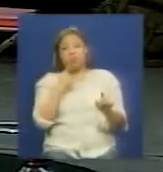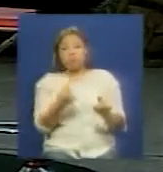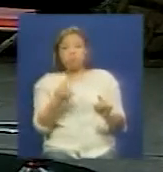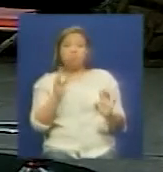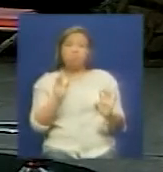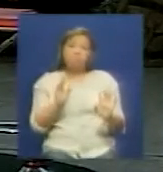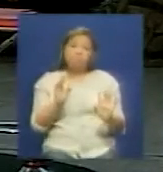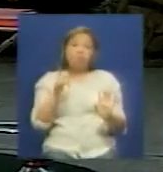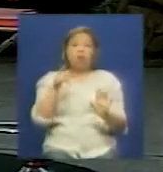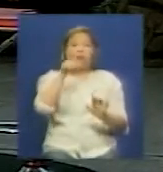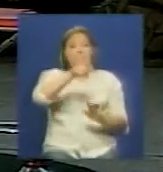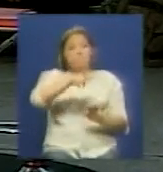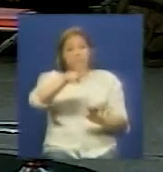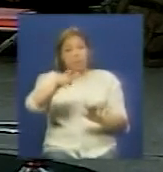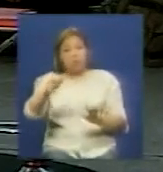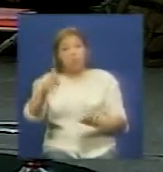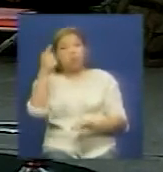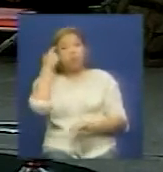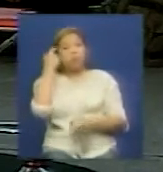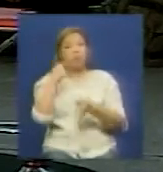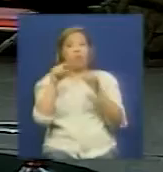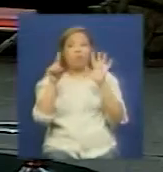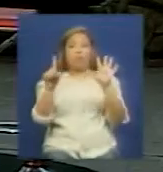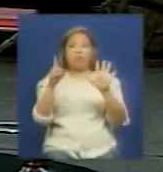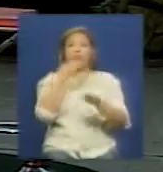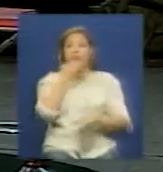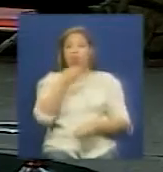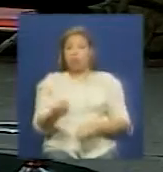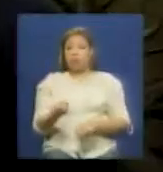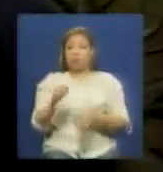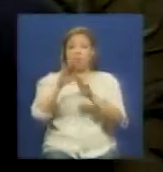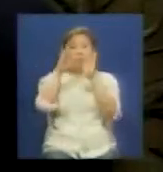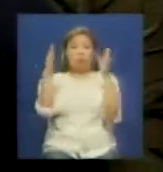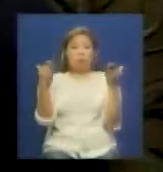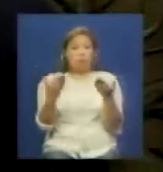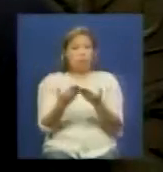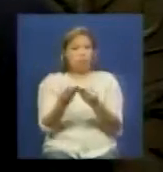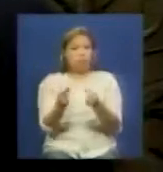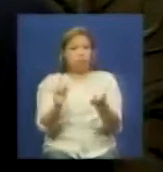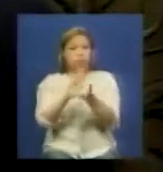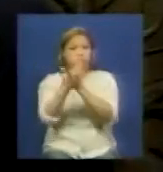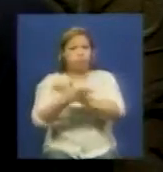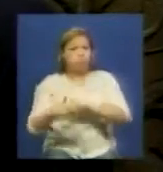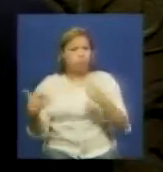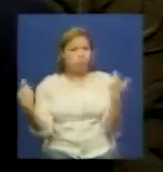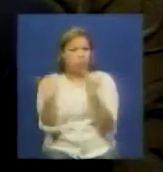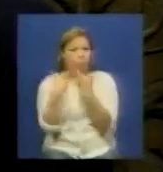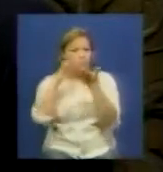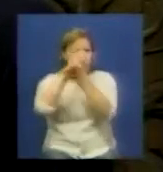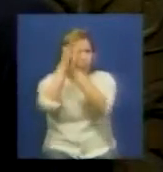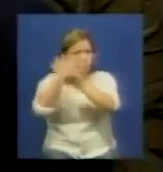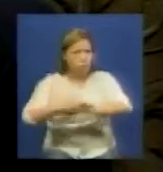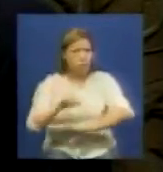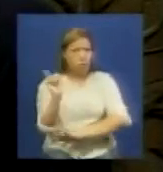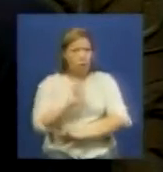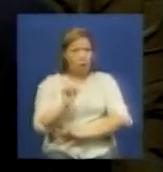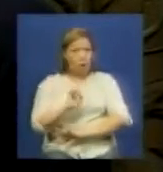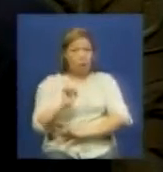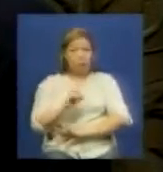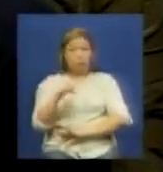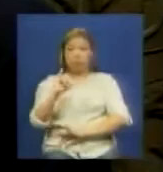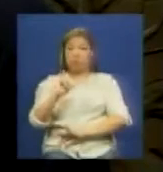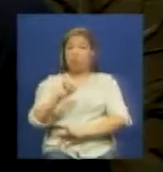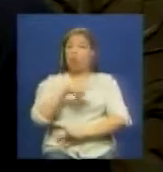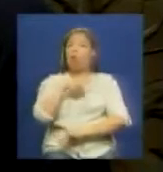decirle a la gente es que el día 6 de diciembre no se acabó el mundo nosotros tenemos aquí una conducta de batalla